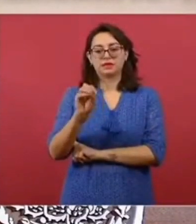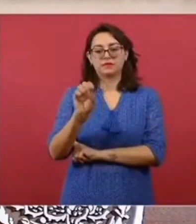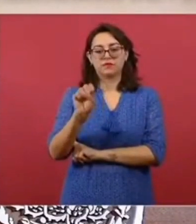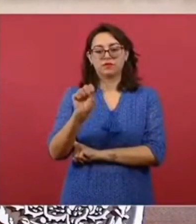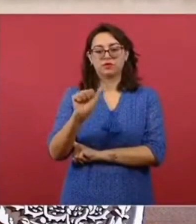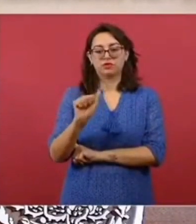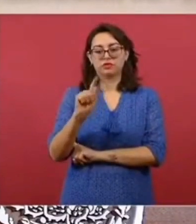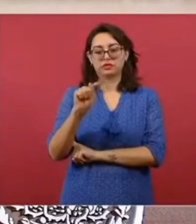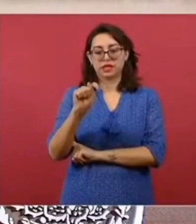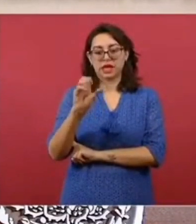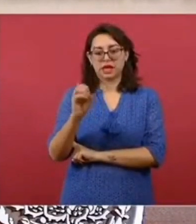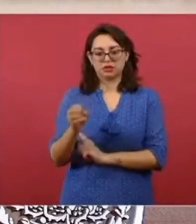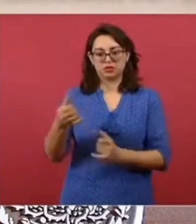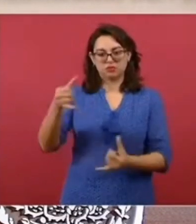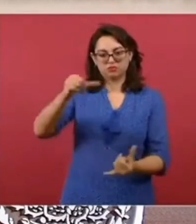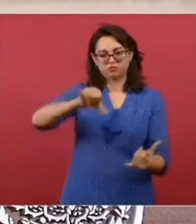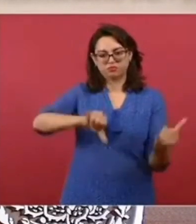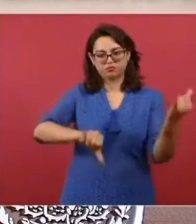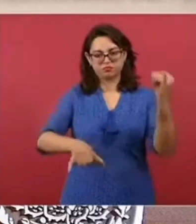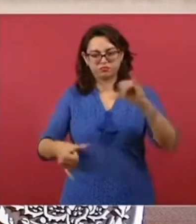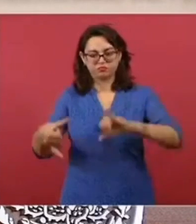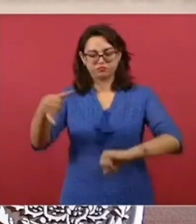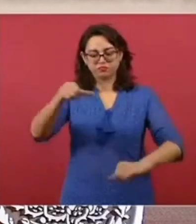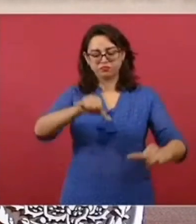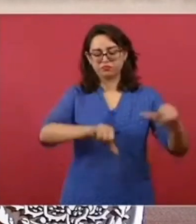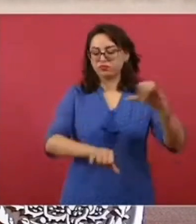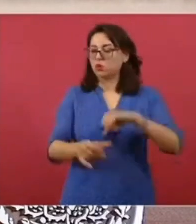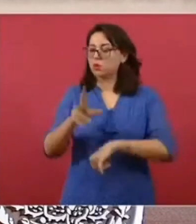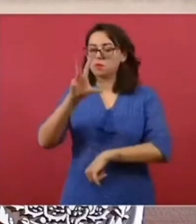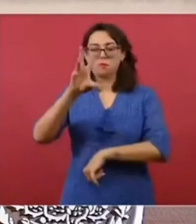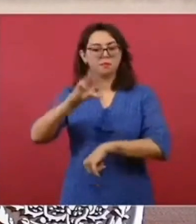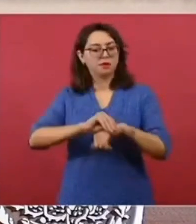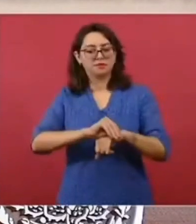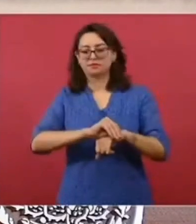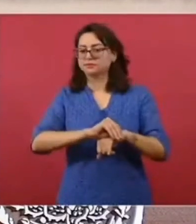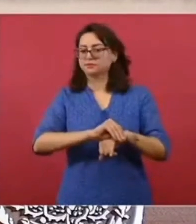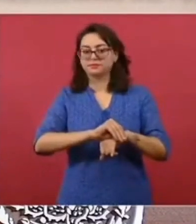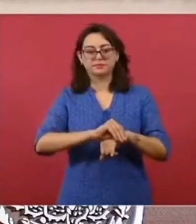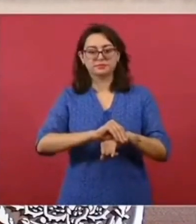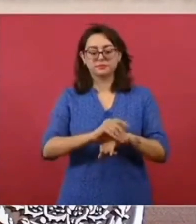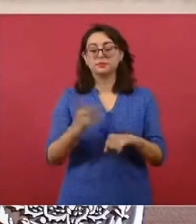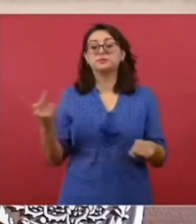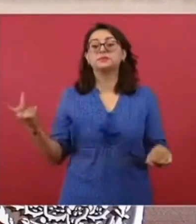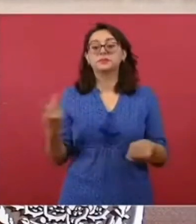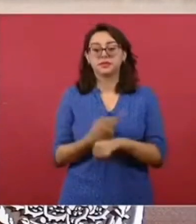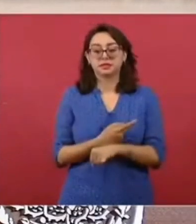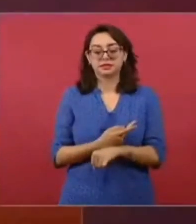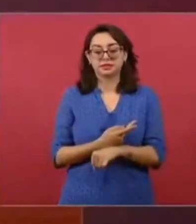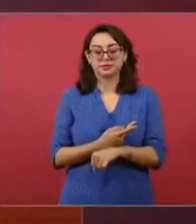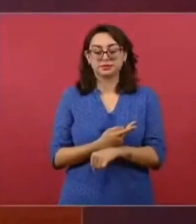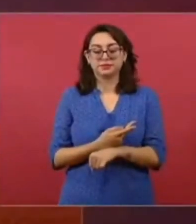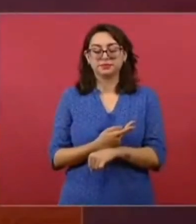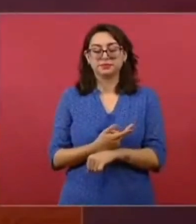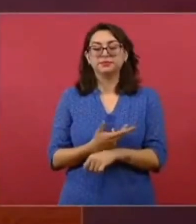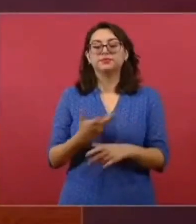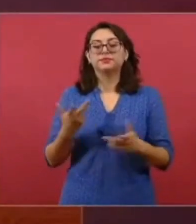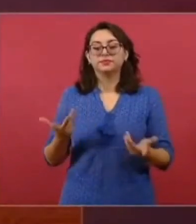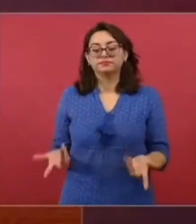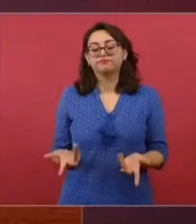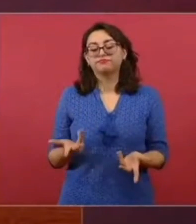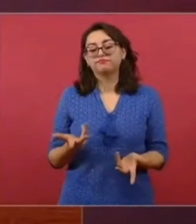sustancia que es el de herbicida. Normalmente el glifosato va ligado a OGMs. Entonces, en ese sentido,